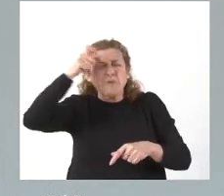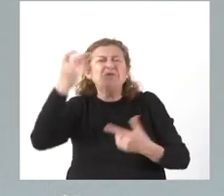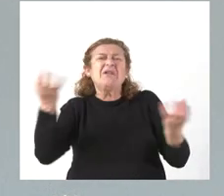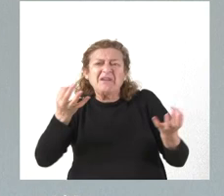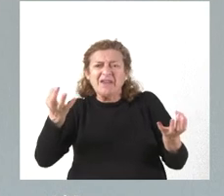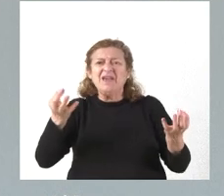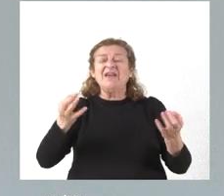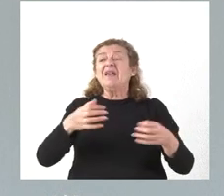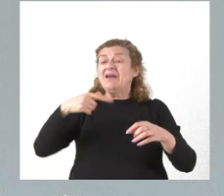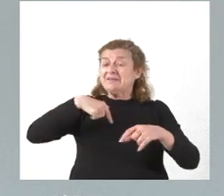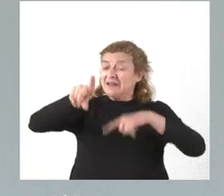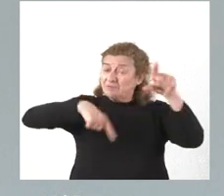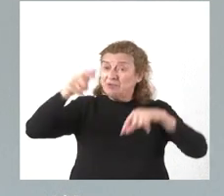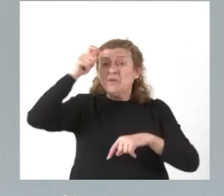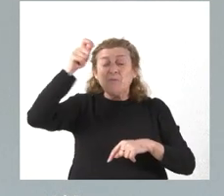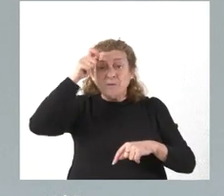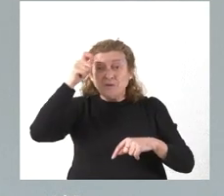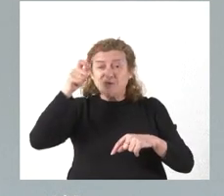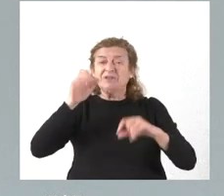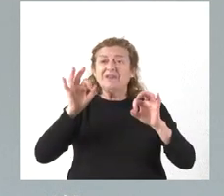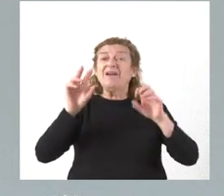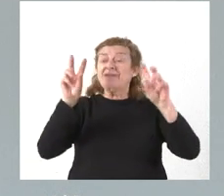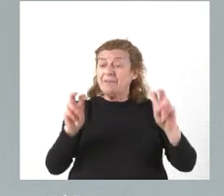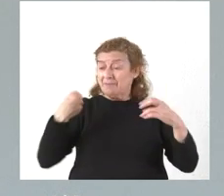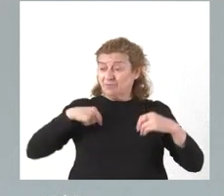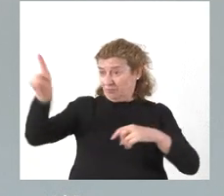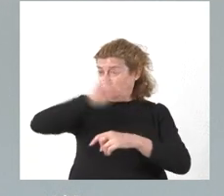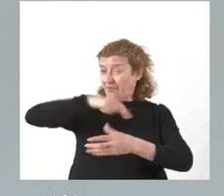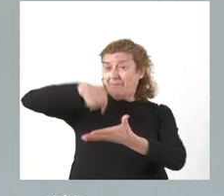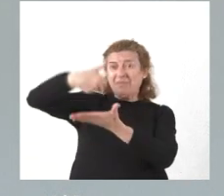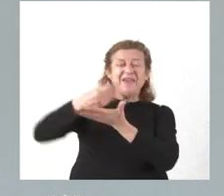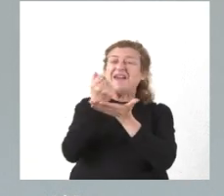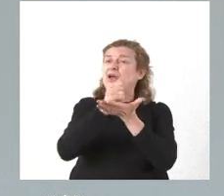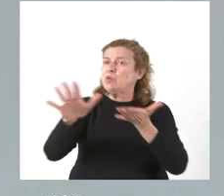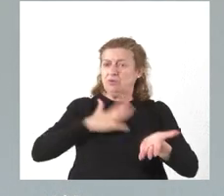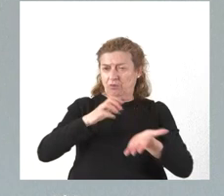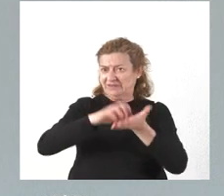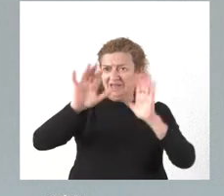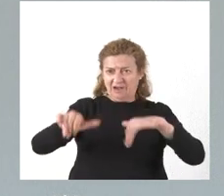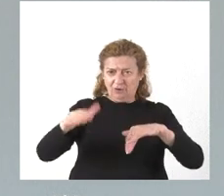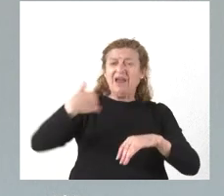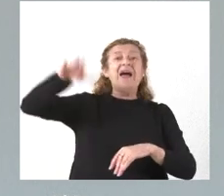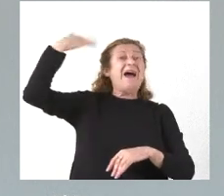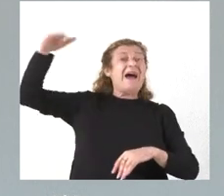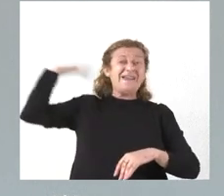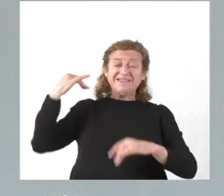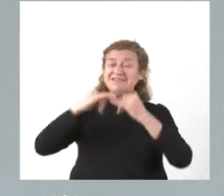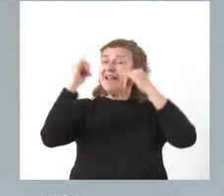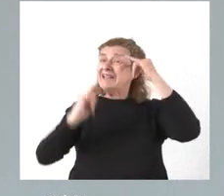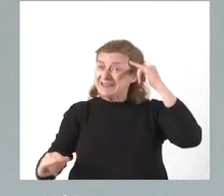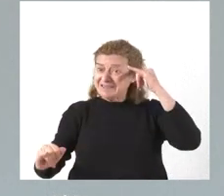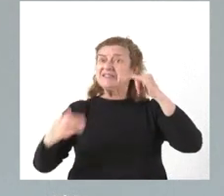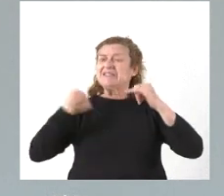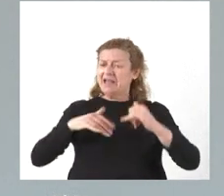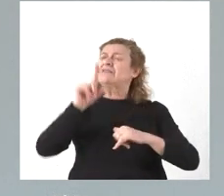que corresponde al transporte a la demanda es gratuito en Castilla y León, lo era antes de la crisis de